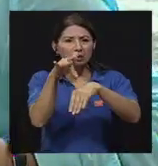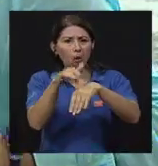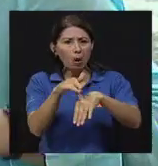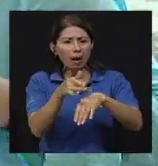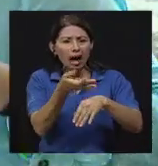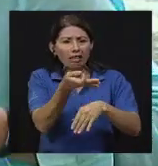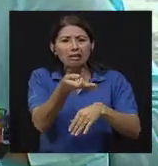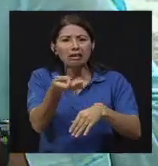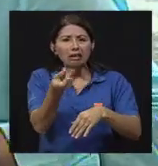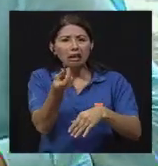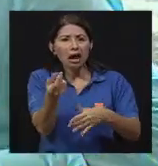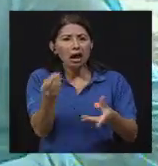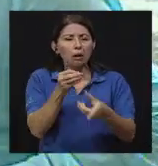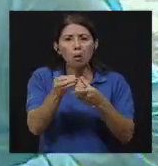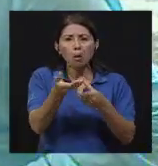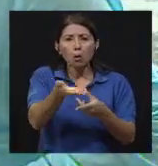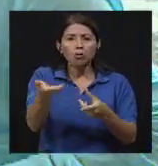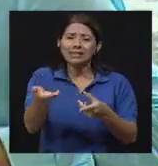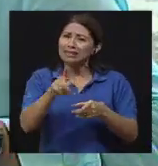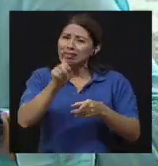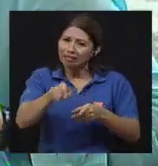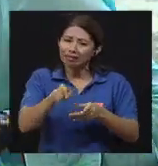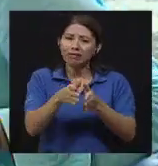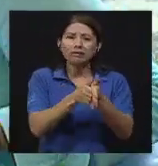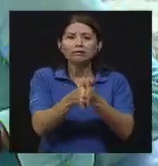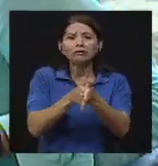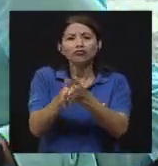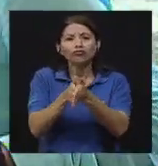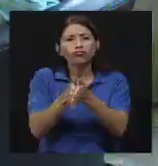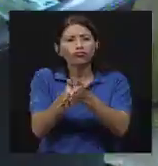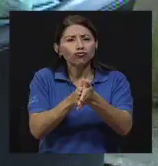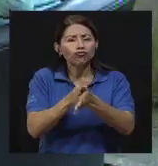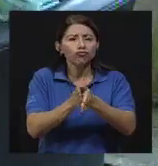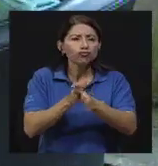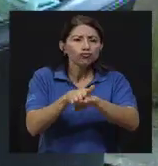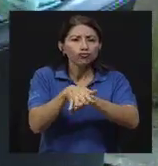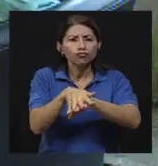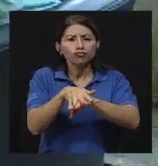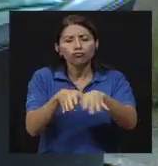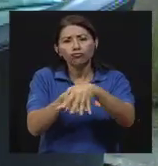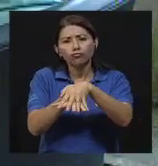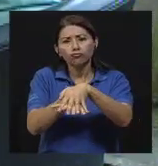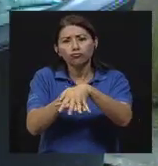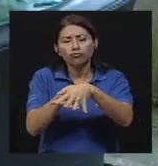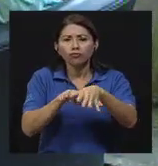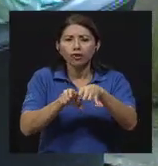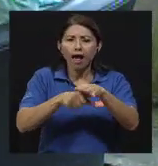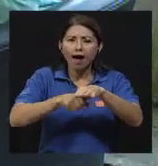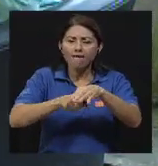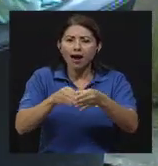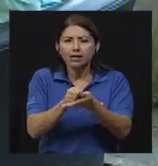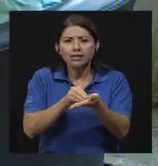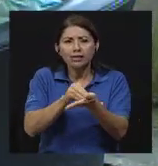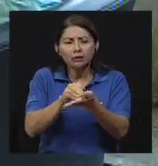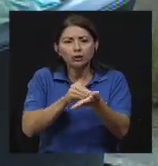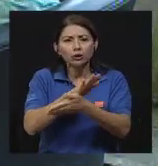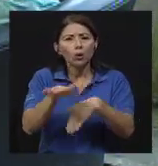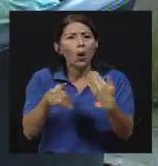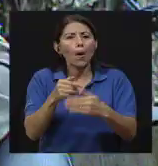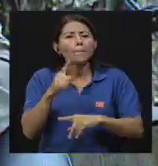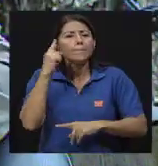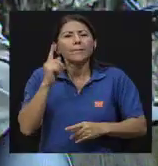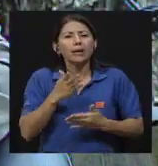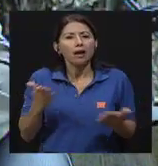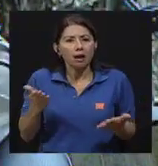siempre las manos, procure tener este aseo y siempre decimos ¿para qué? ¿Verdad? Pero hoy vamos a entender por qué el motivo de esta